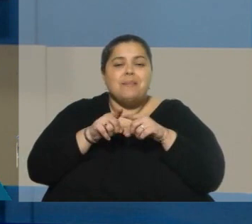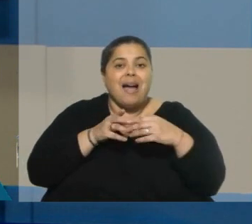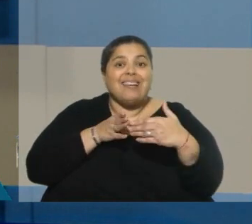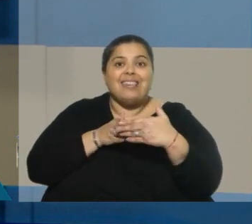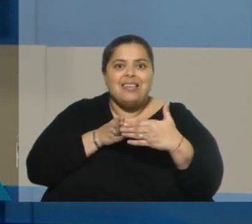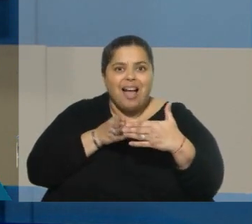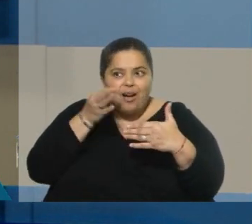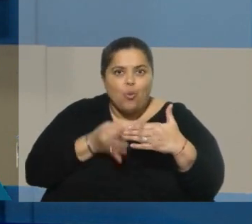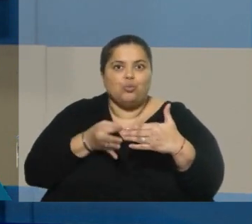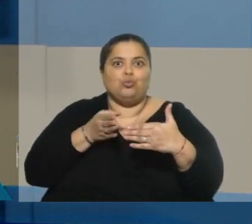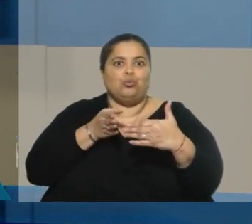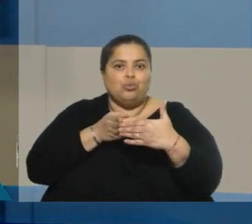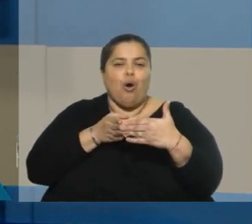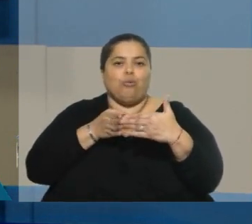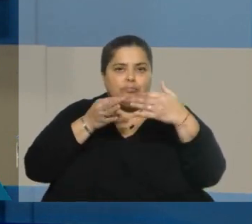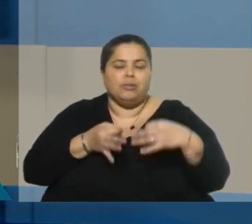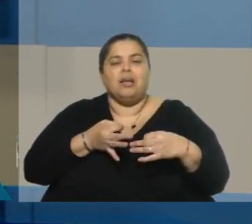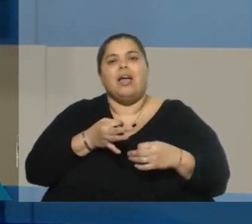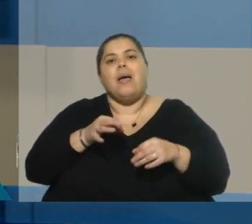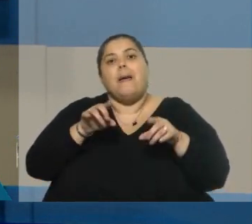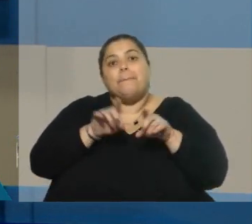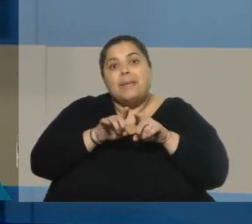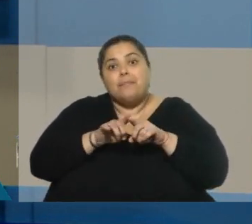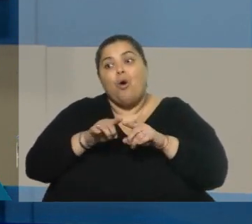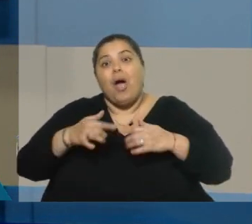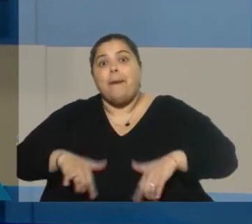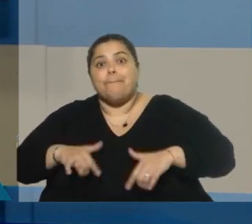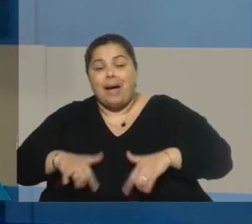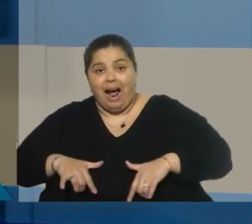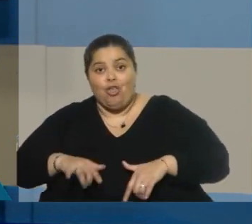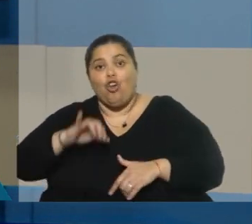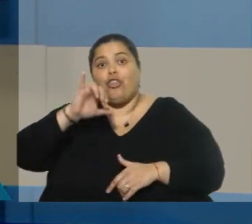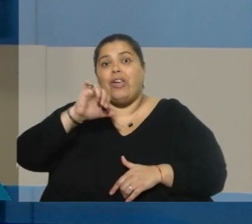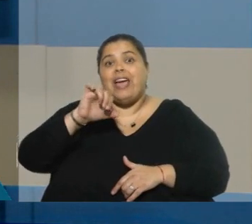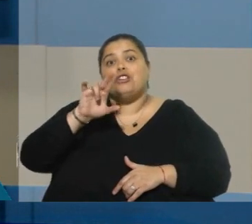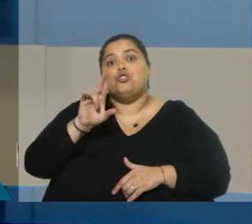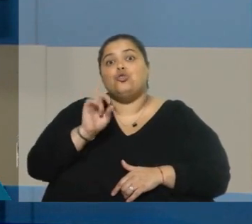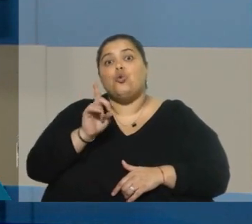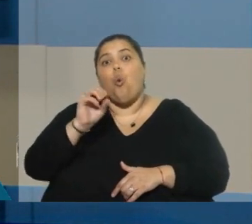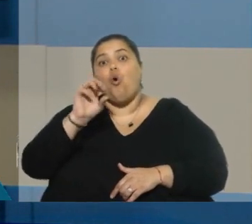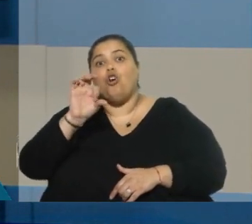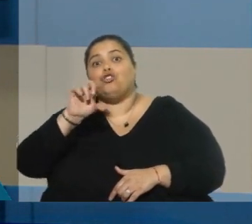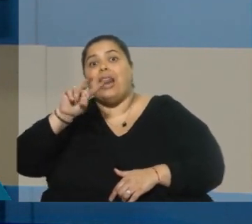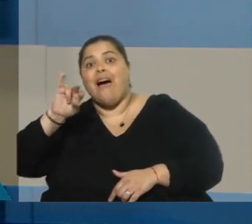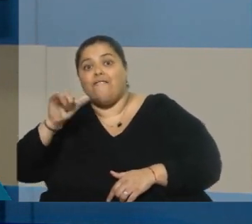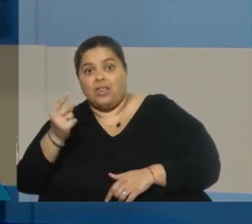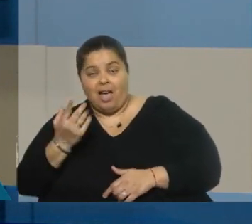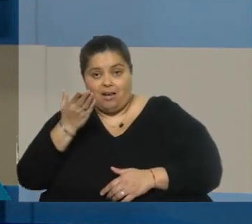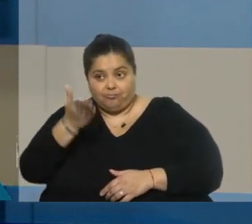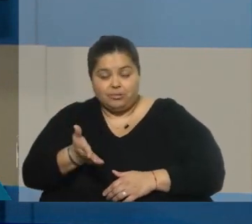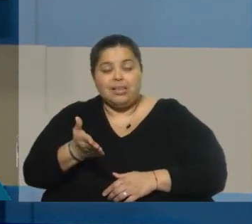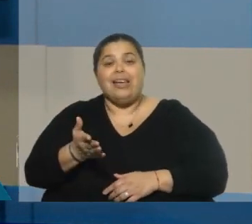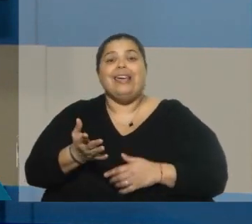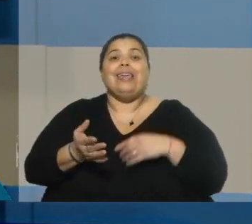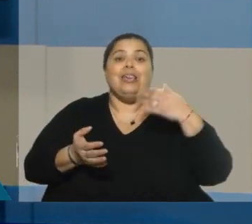coincidían ese día y a la misma hora, el embajador yugoslavo, que iba a presentar credenciales, se estaba acreditando ante el gobierno paraguayo,